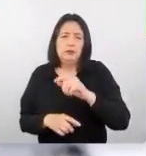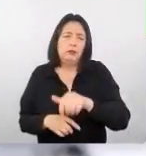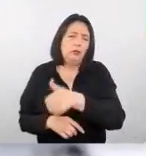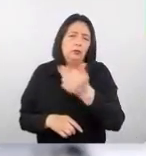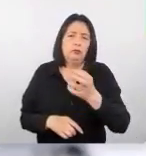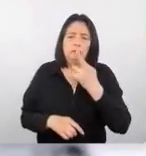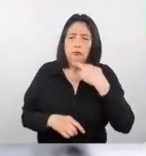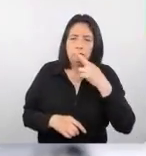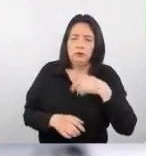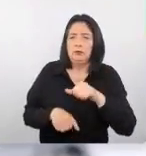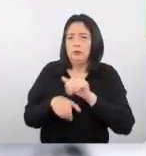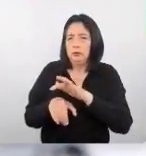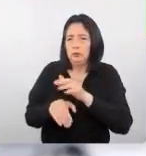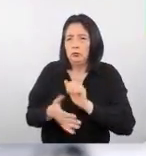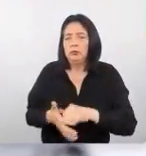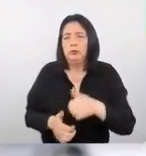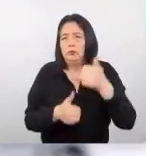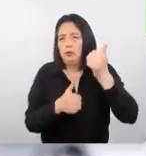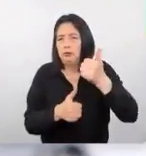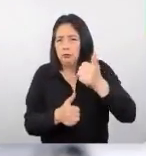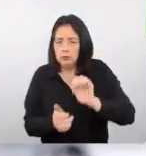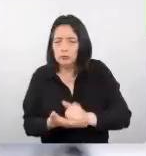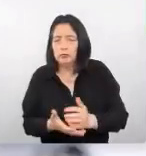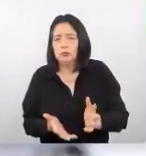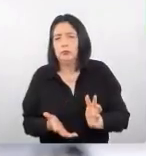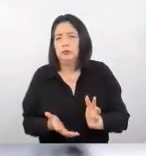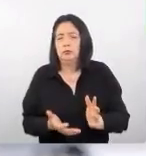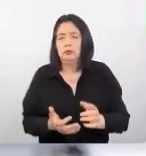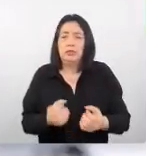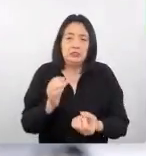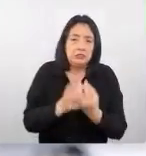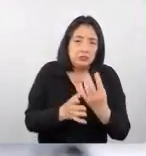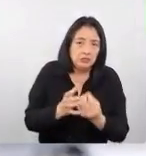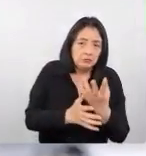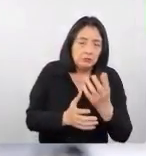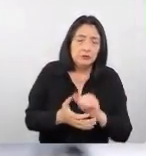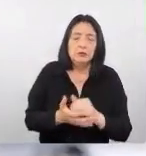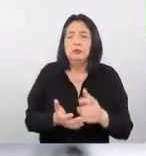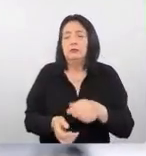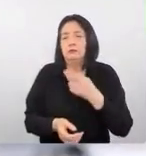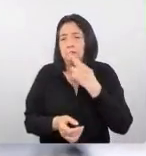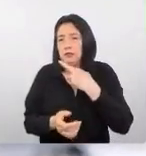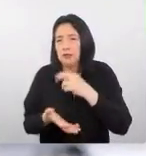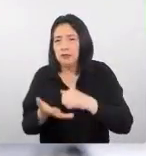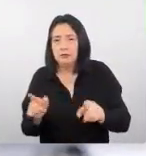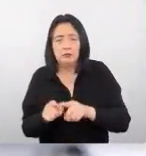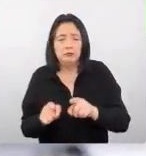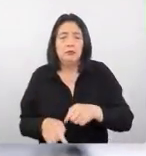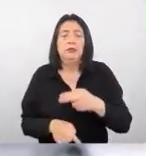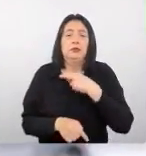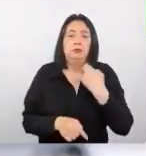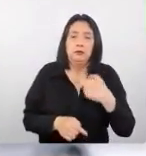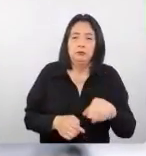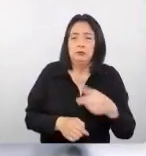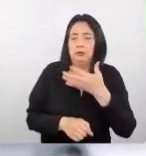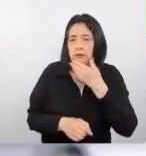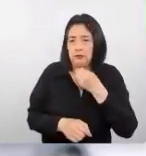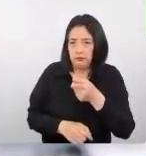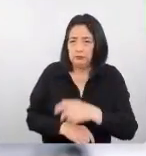feriados en julio agosto en septiembre en noviembre y en diciembre